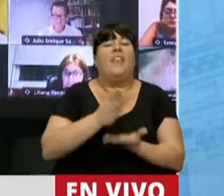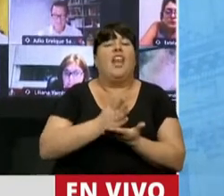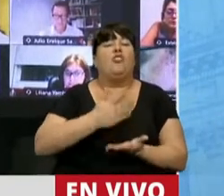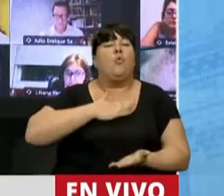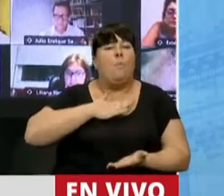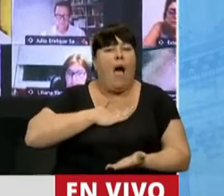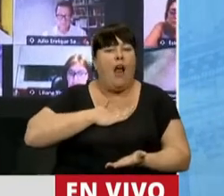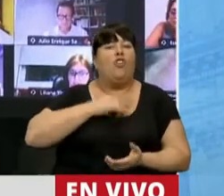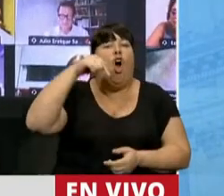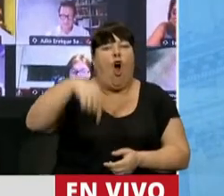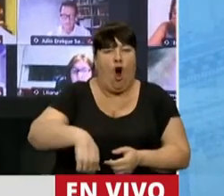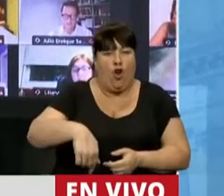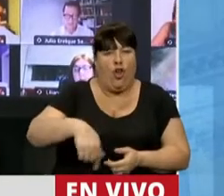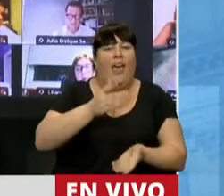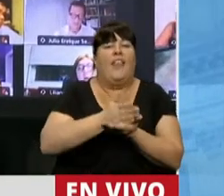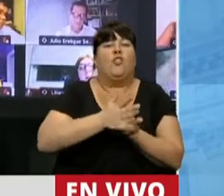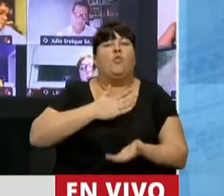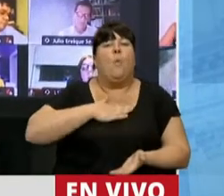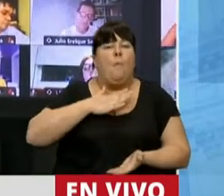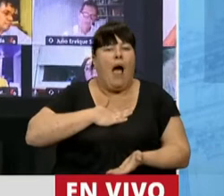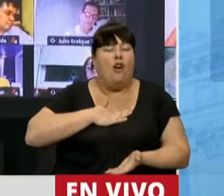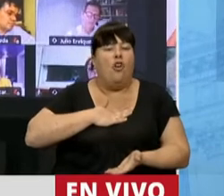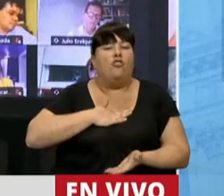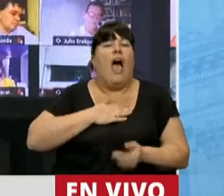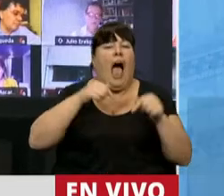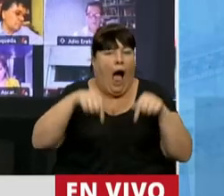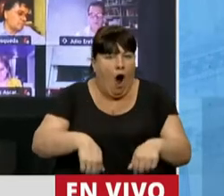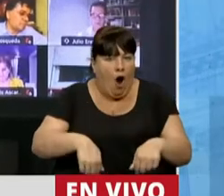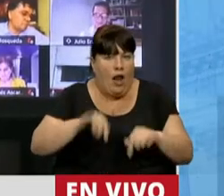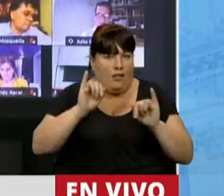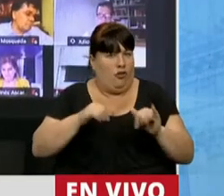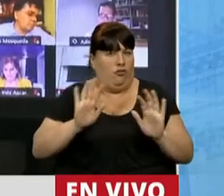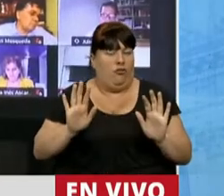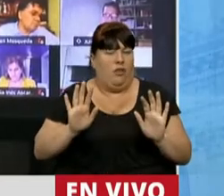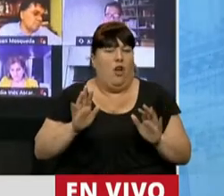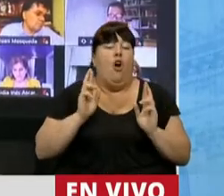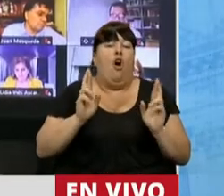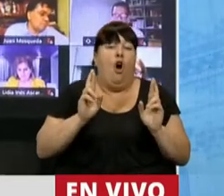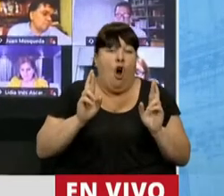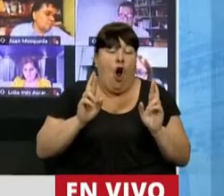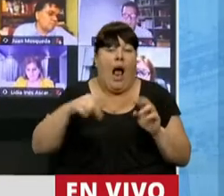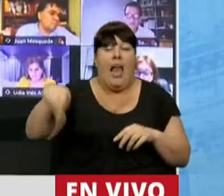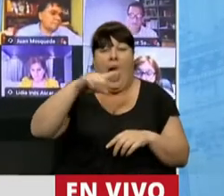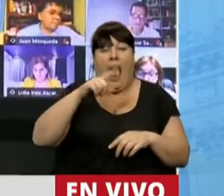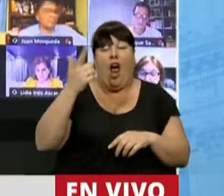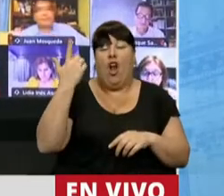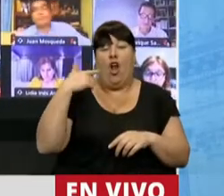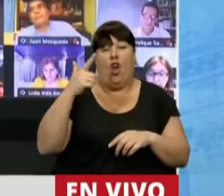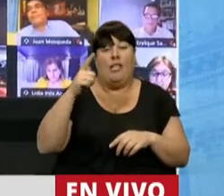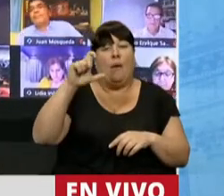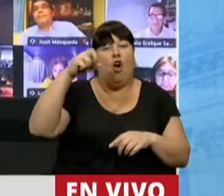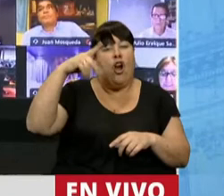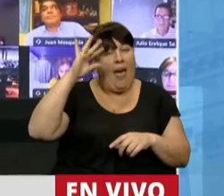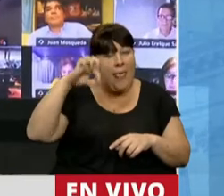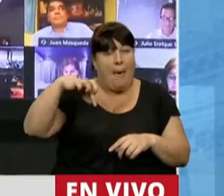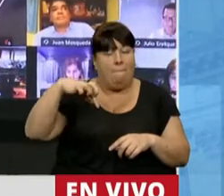humanos son hoy. Los derechos humanos son aquí y ahora. Ojalá que quienes no estuvieron en la CONADEC